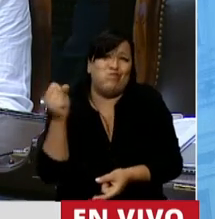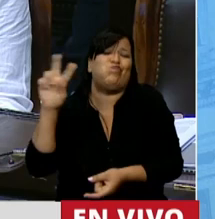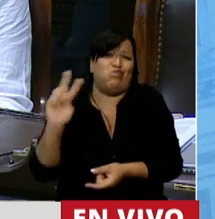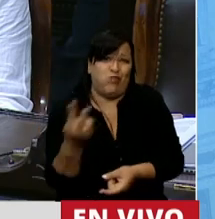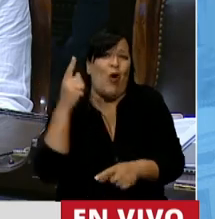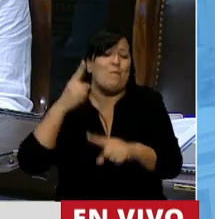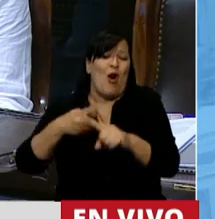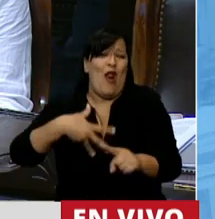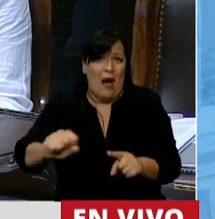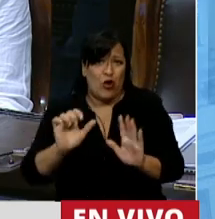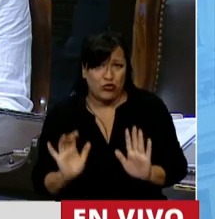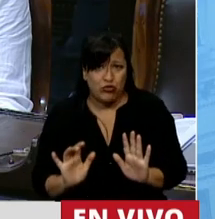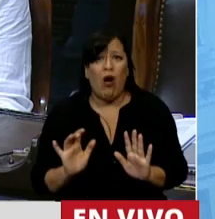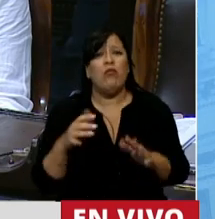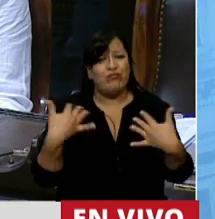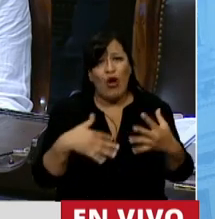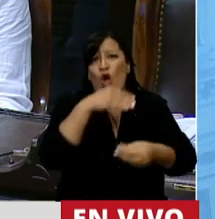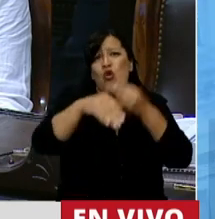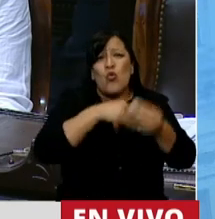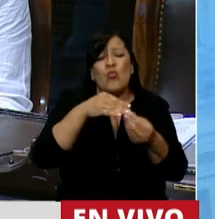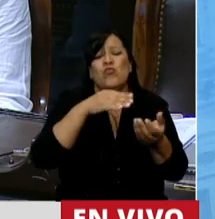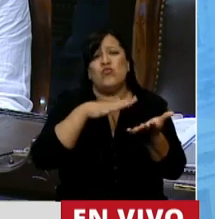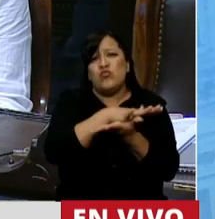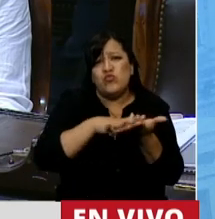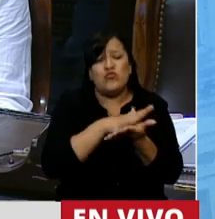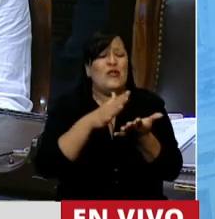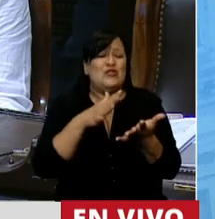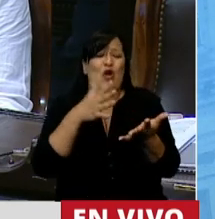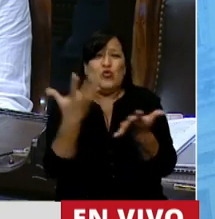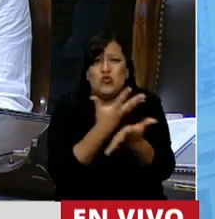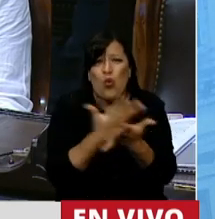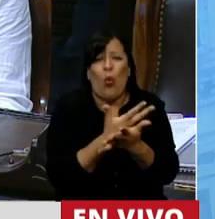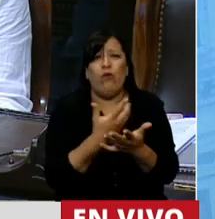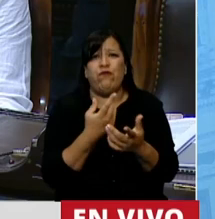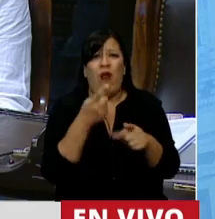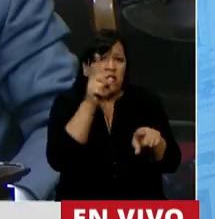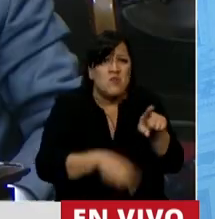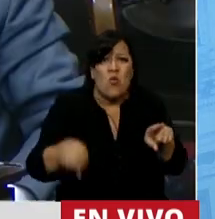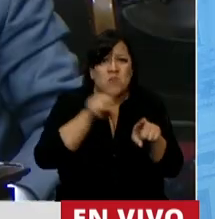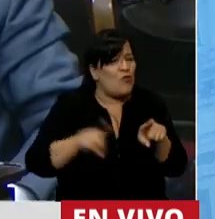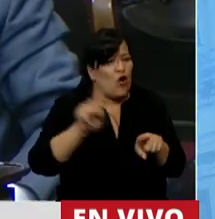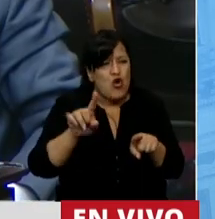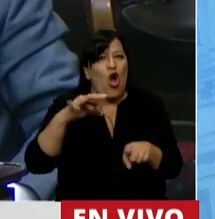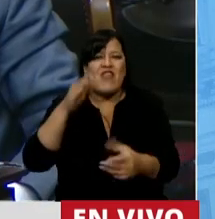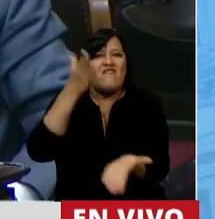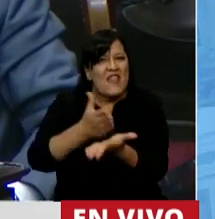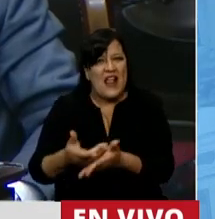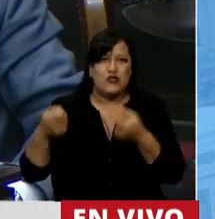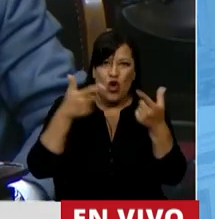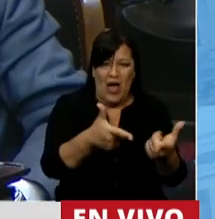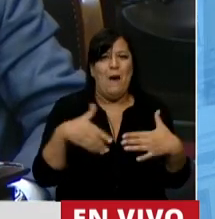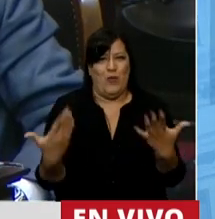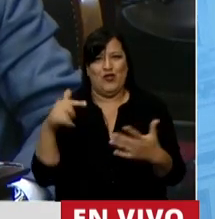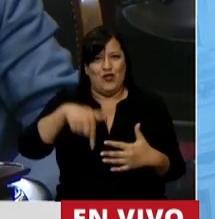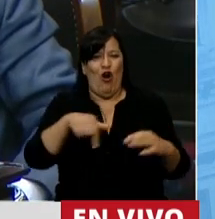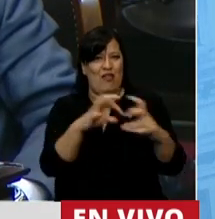La respuesta para esas familias que duelan no es que todo siga igual. Es que construyamos el derecho. Y para eso estamos hoy acá discutiendo.